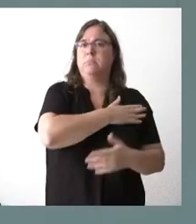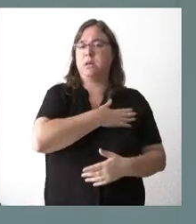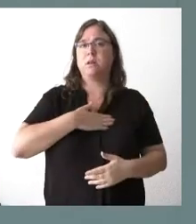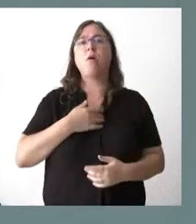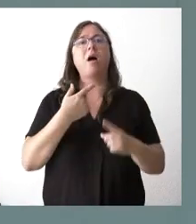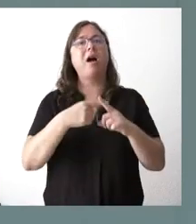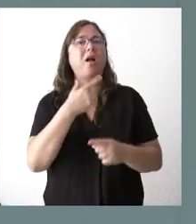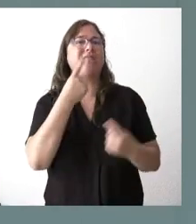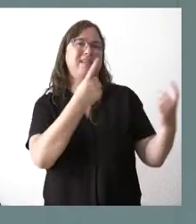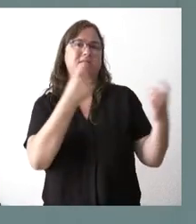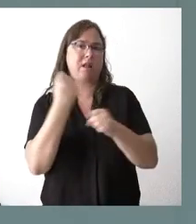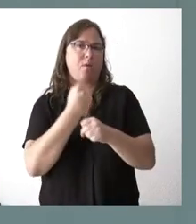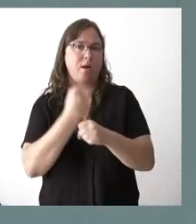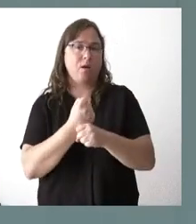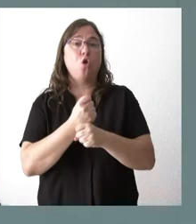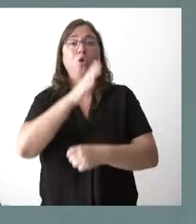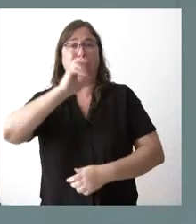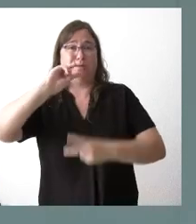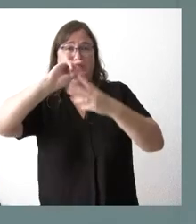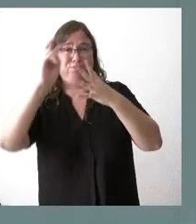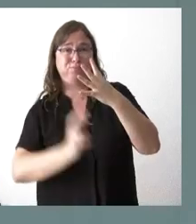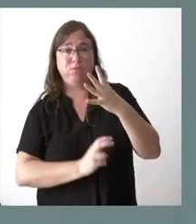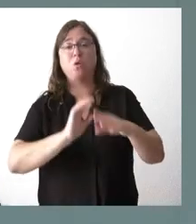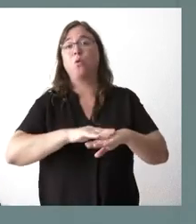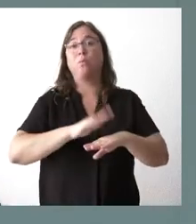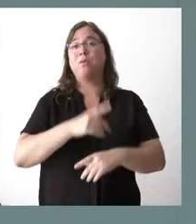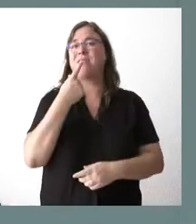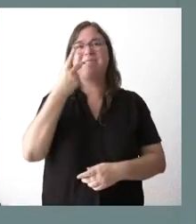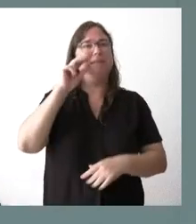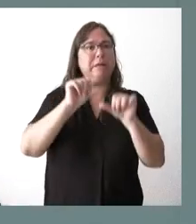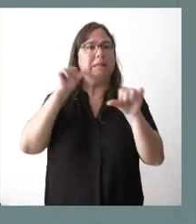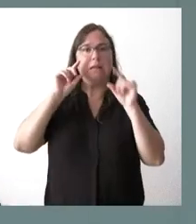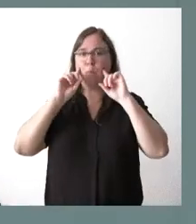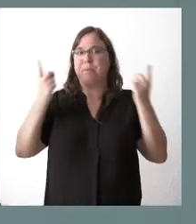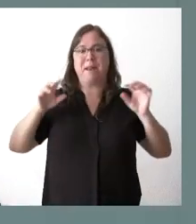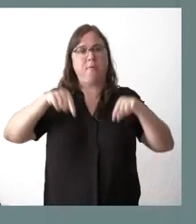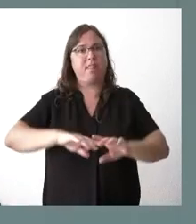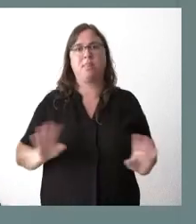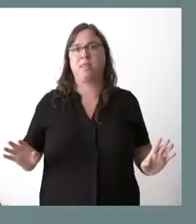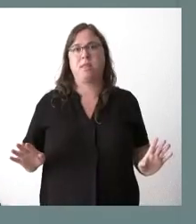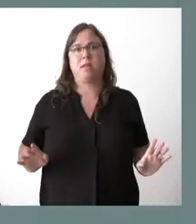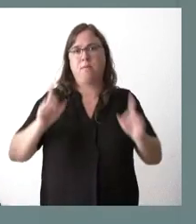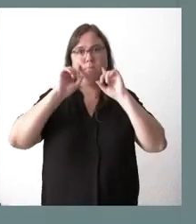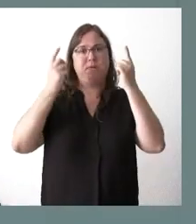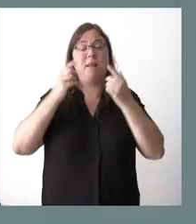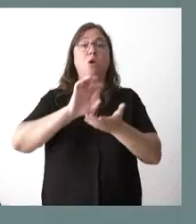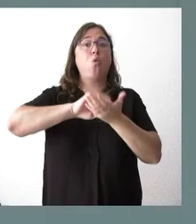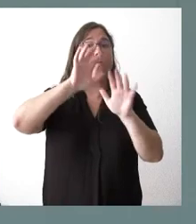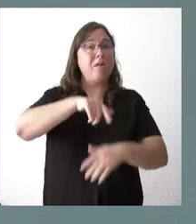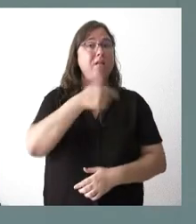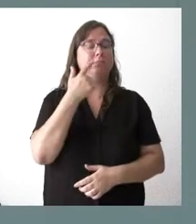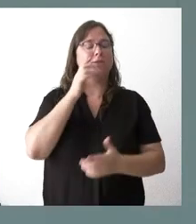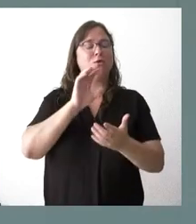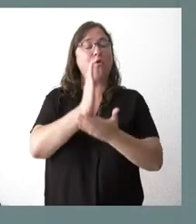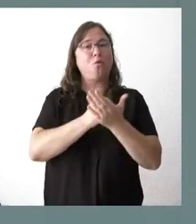que requiere cierto trabajo, por varios motivos. Primero, porque no ha habido ninguna experiencia previa en España. Es la primera comunidad autónoma con la que se está